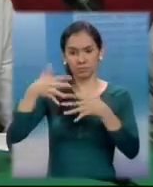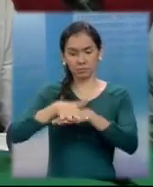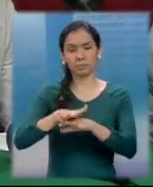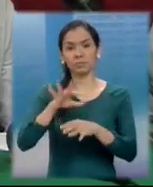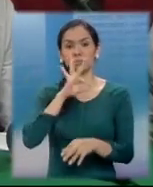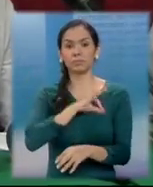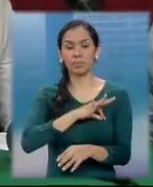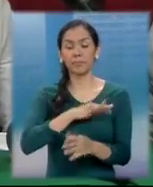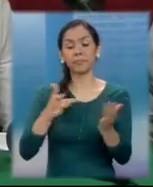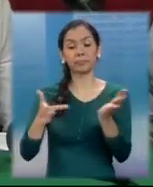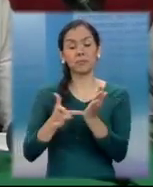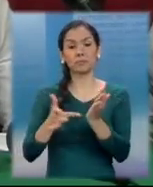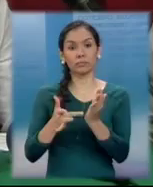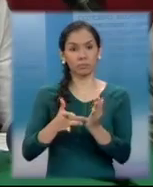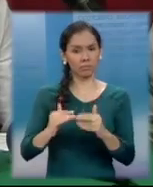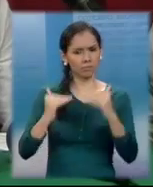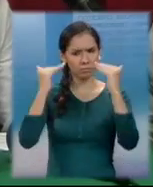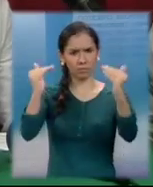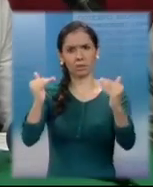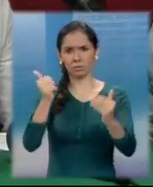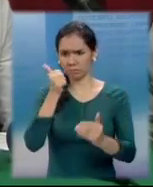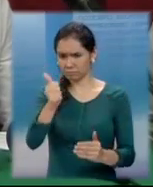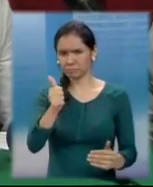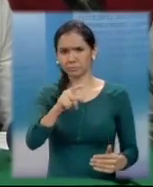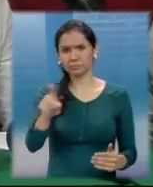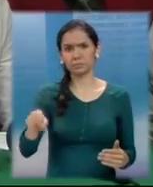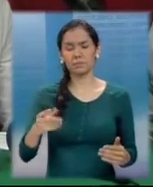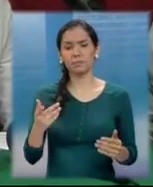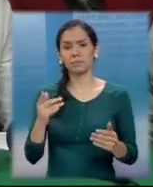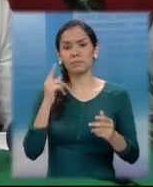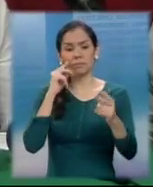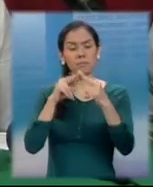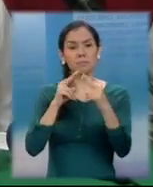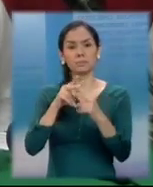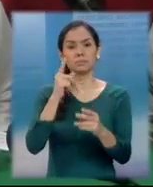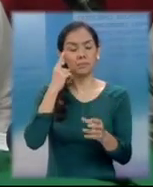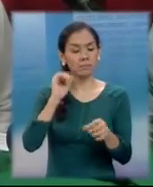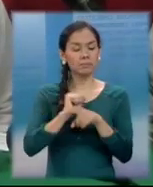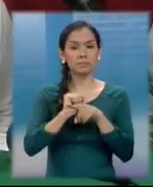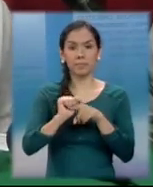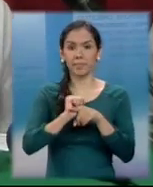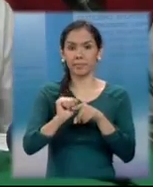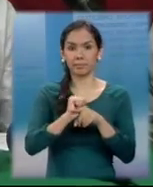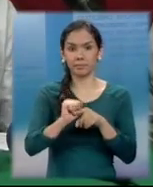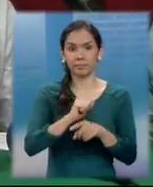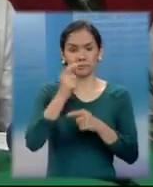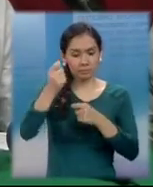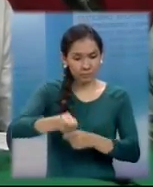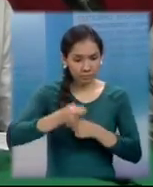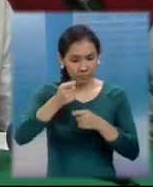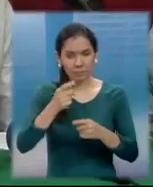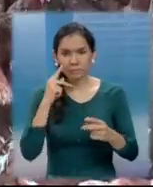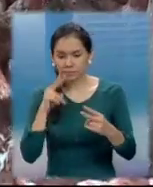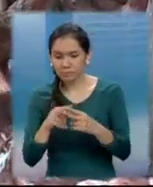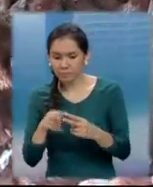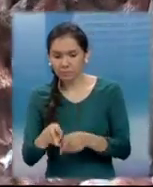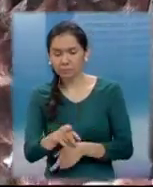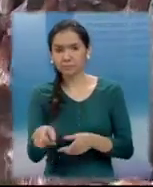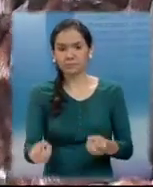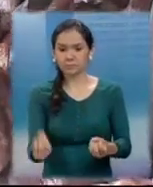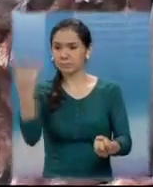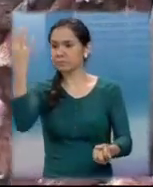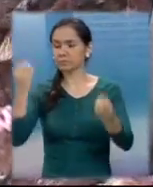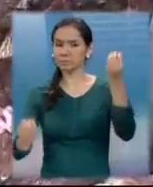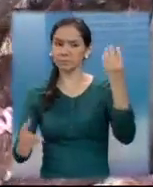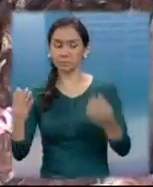sociedad técnicos con excelencia académica y conocimientos prácticos en las ciencias agropecuarias y forestal. 30